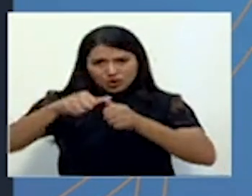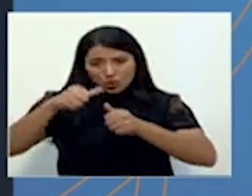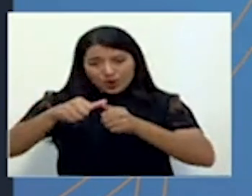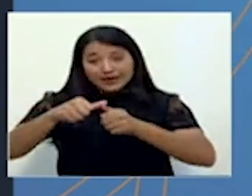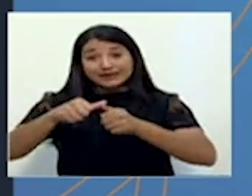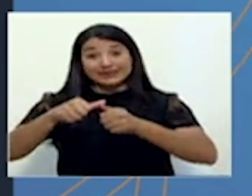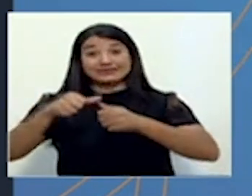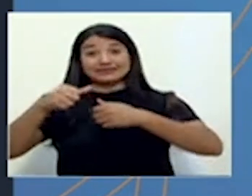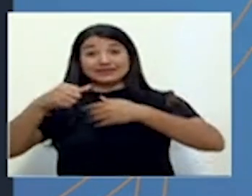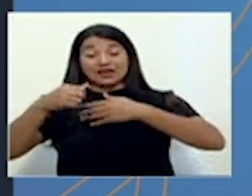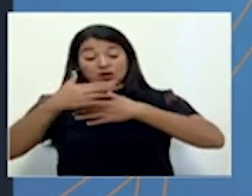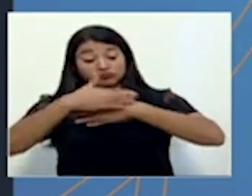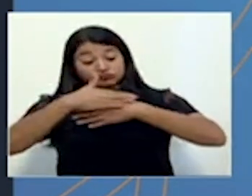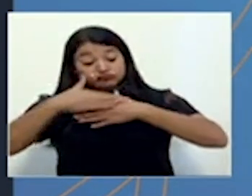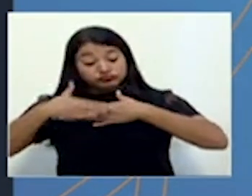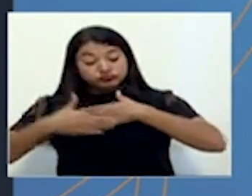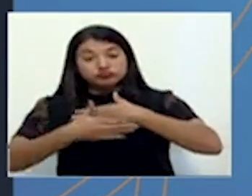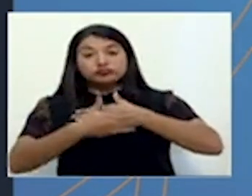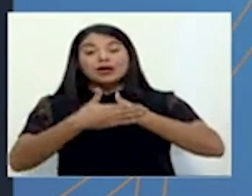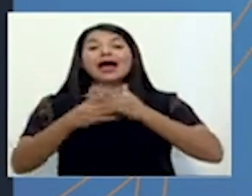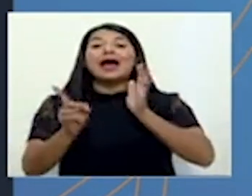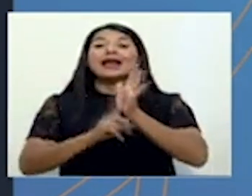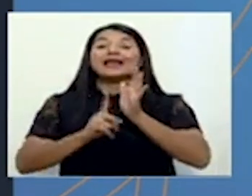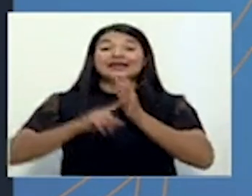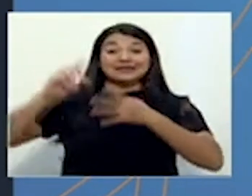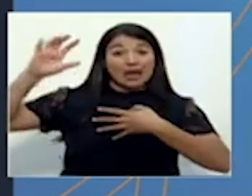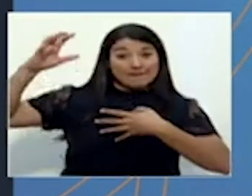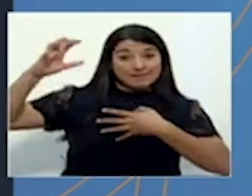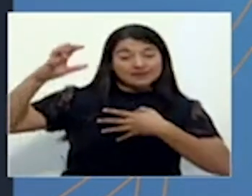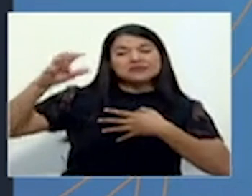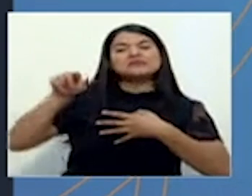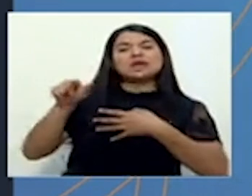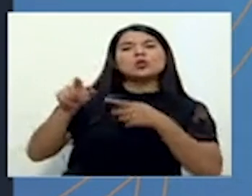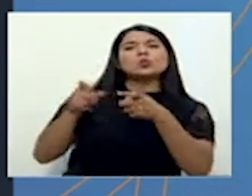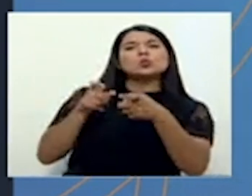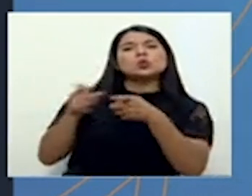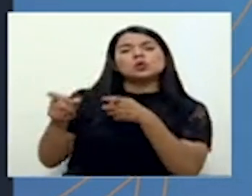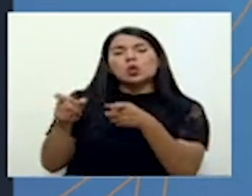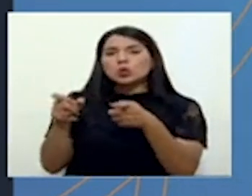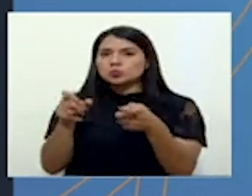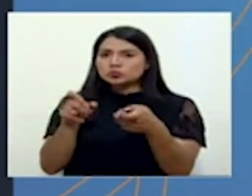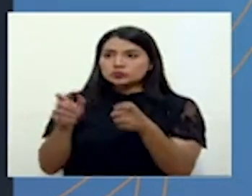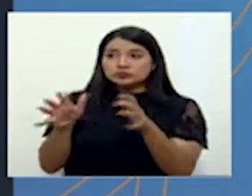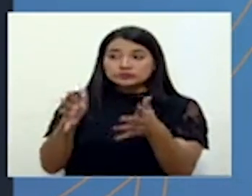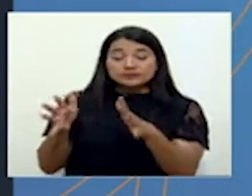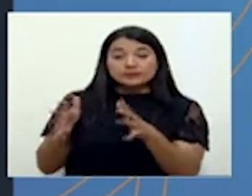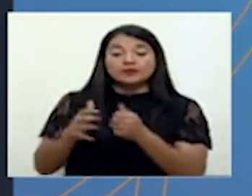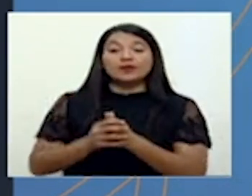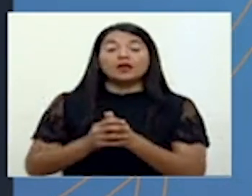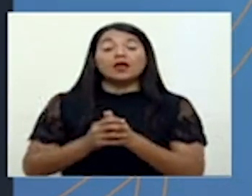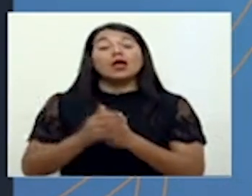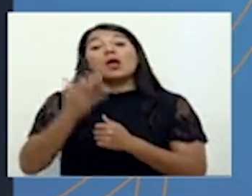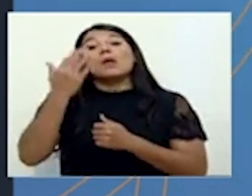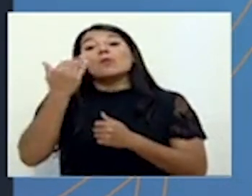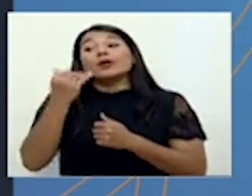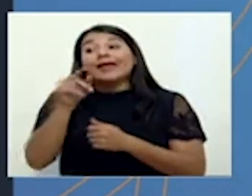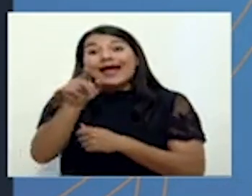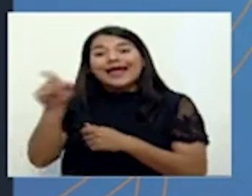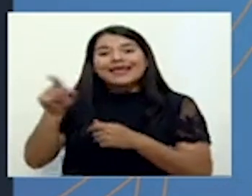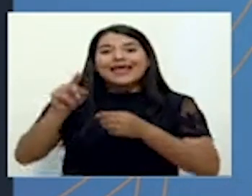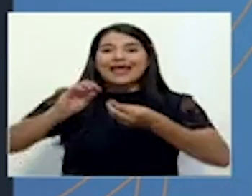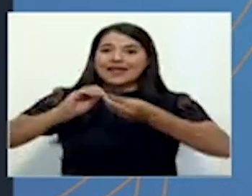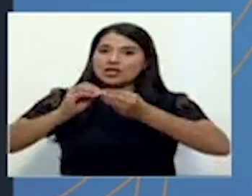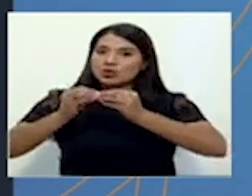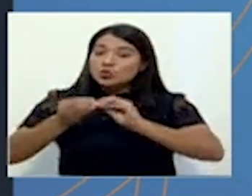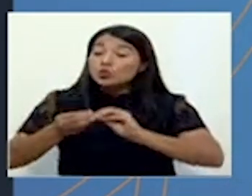donde se caracteriza porque el contagio y el número de casos tiene alguna posibilidad de